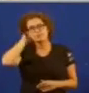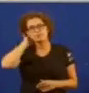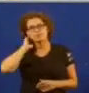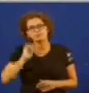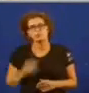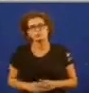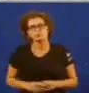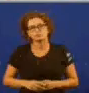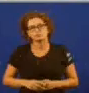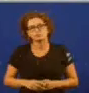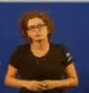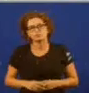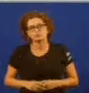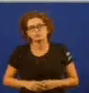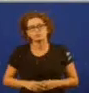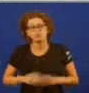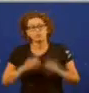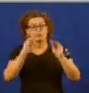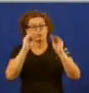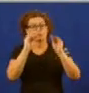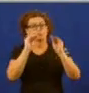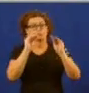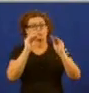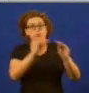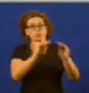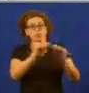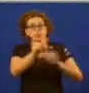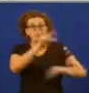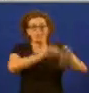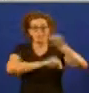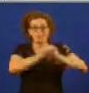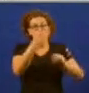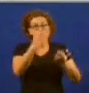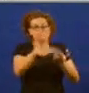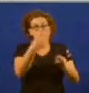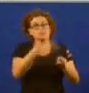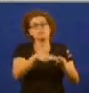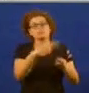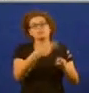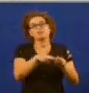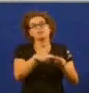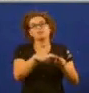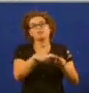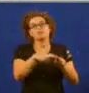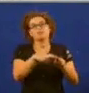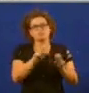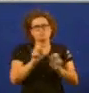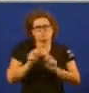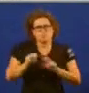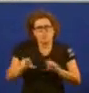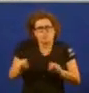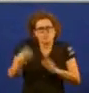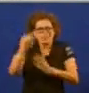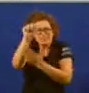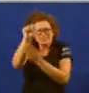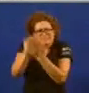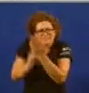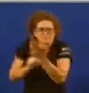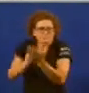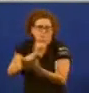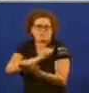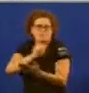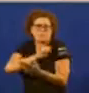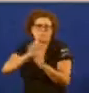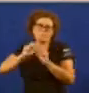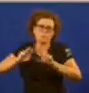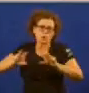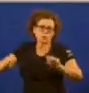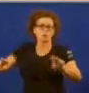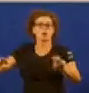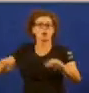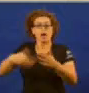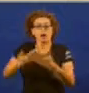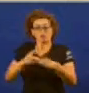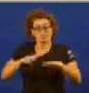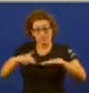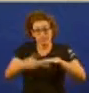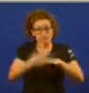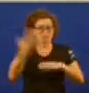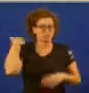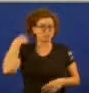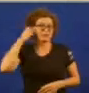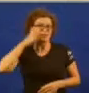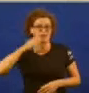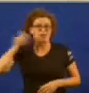a concorda son vostedes un goberno de dereita extrema e xa lle digo que non aceptamos lecciones de democracia do Partido